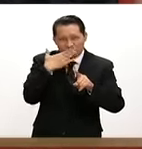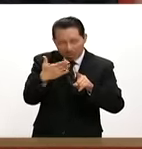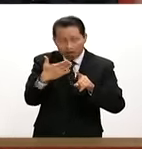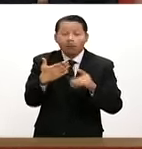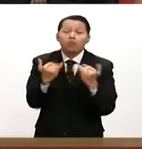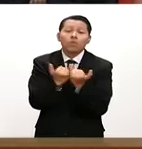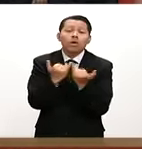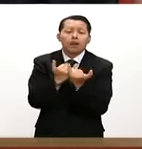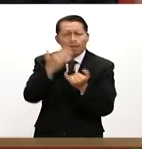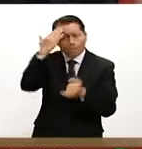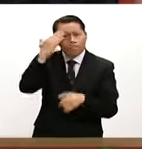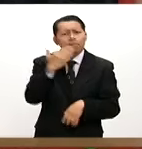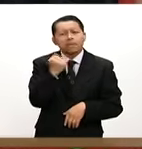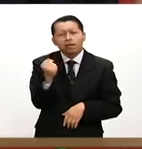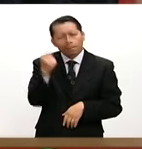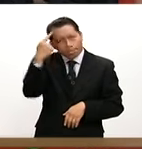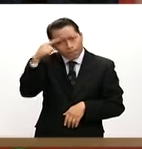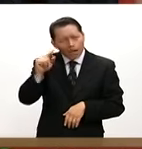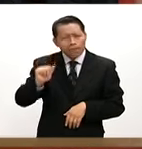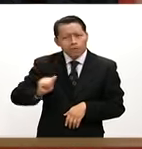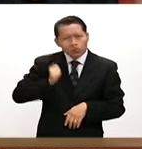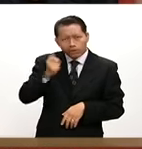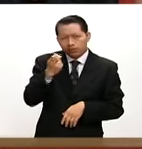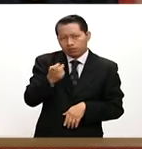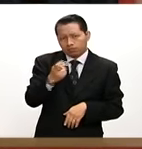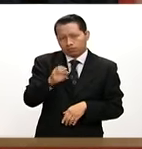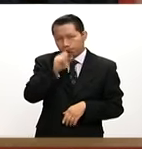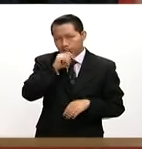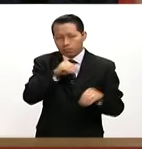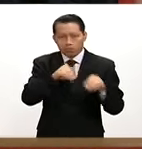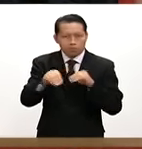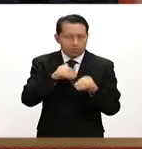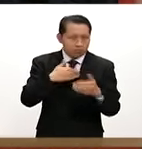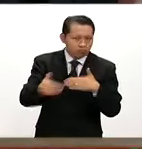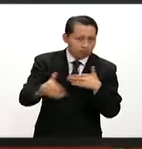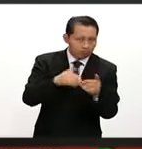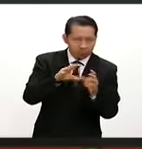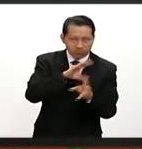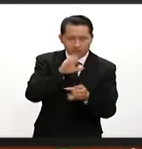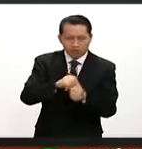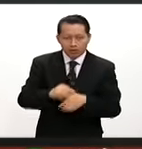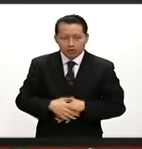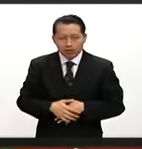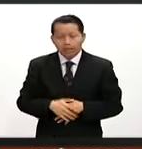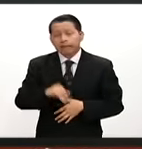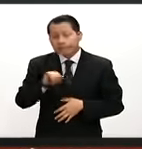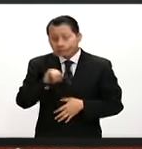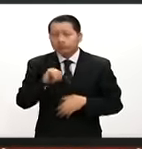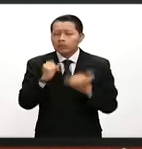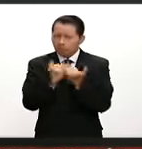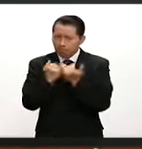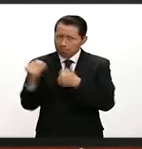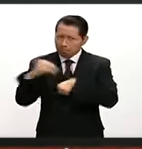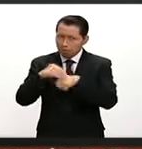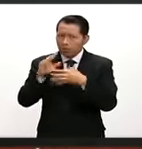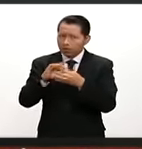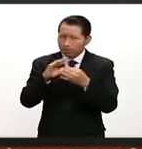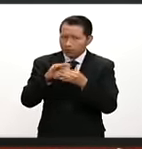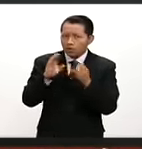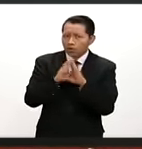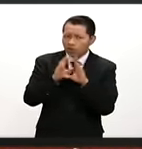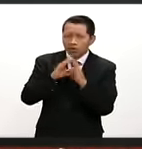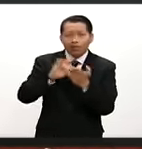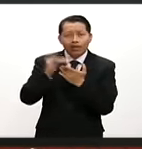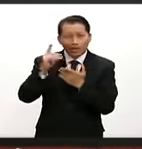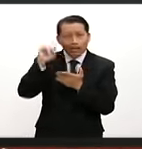desarrollar efectivamente y aprovechar bien esta educación, estos modelos educativos. Sí, y sumaría que gracias a la aplicación de